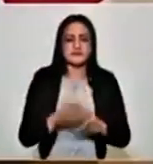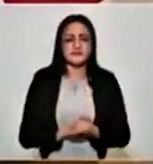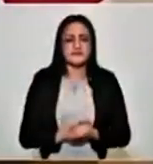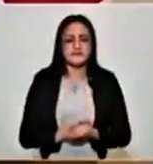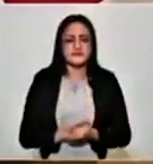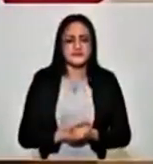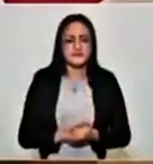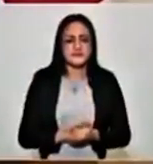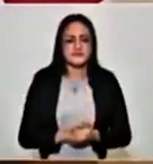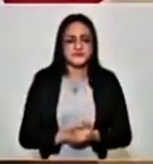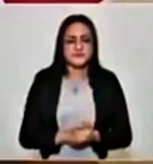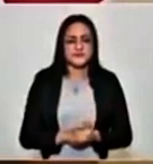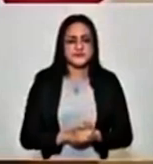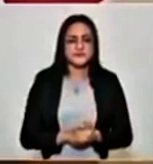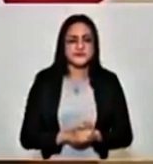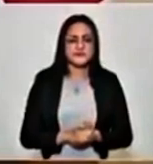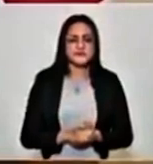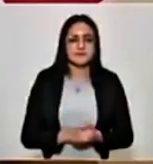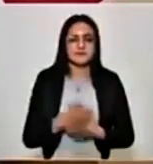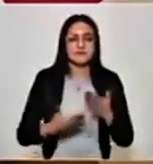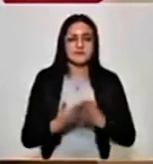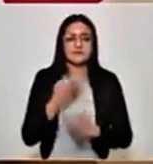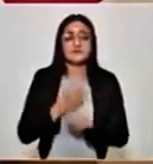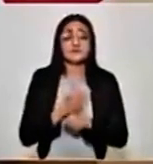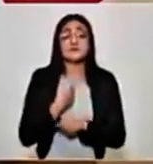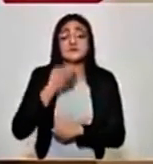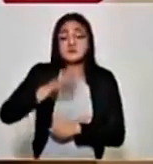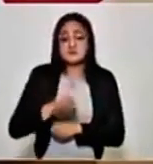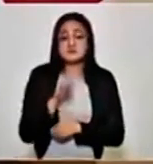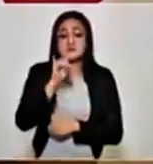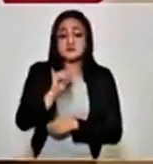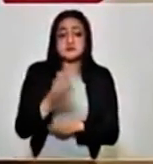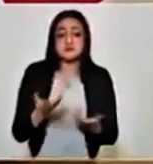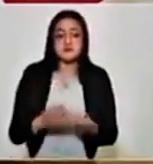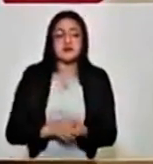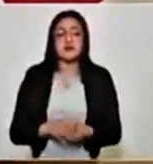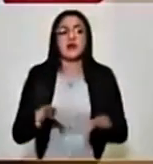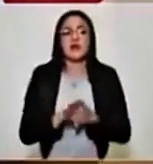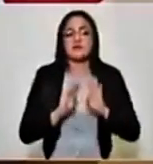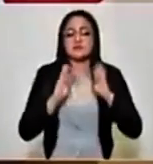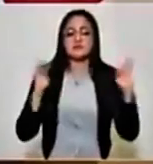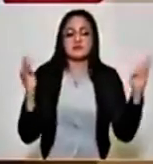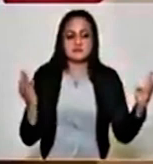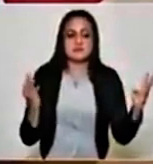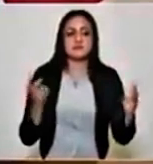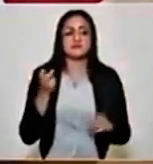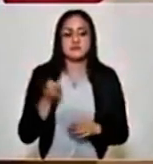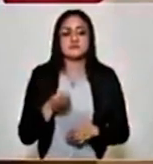la propuesta que yo autoricé es cercos, ¿verdad?,